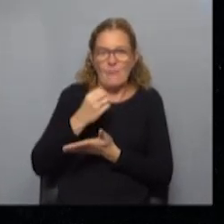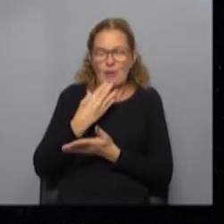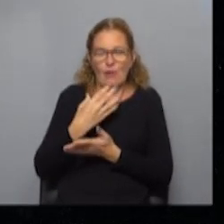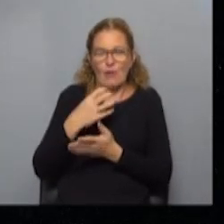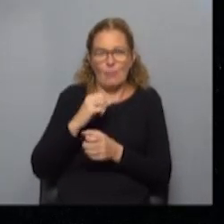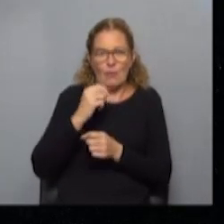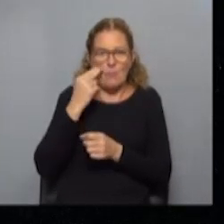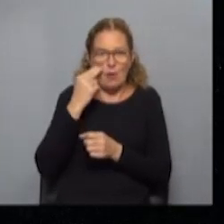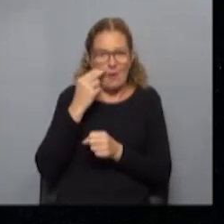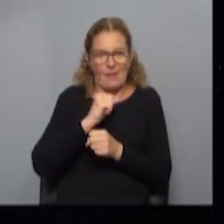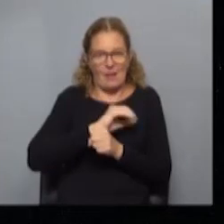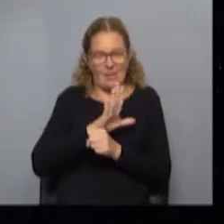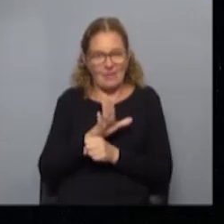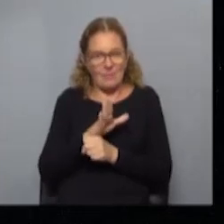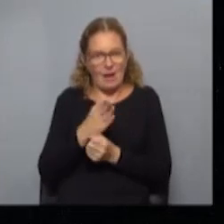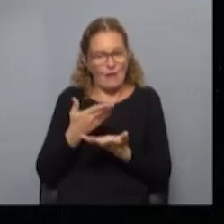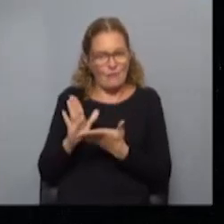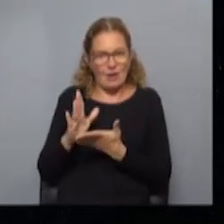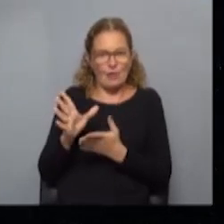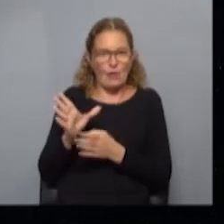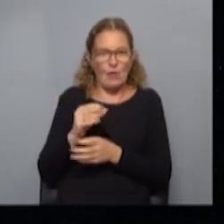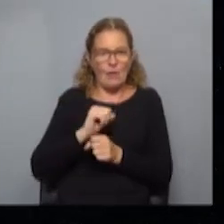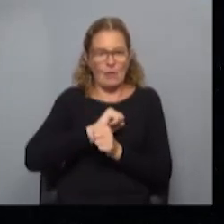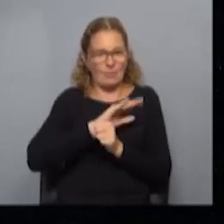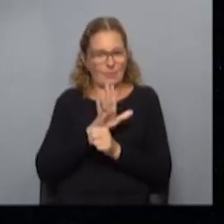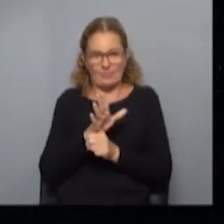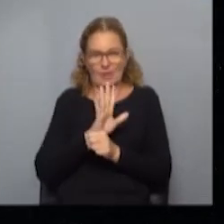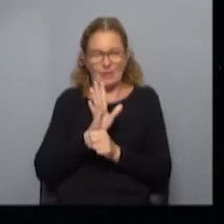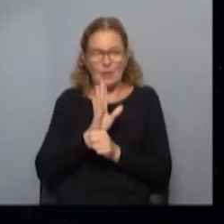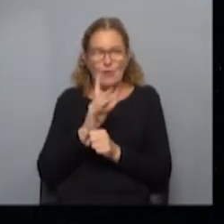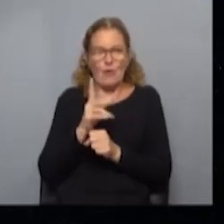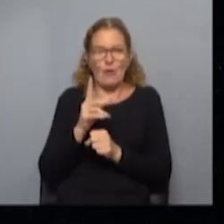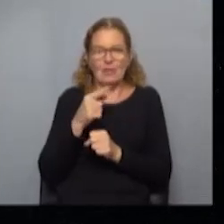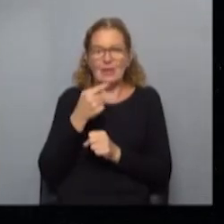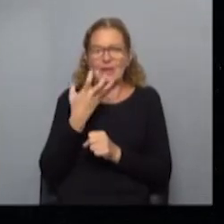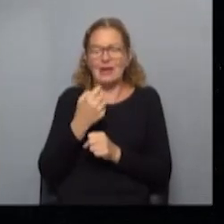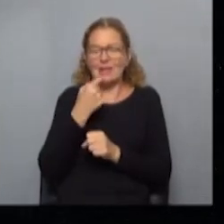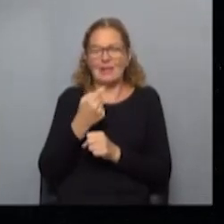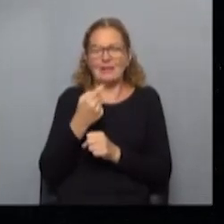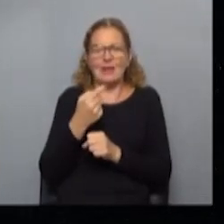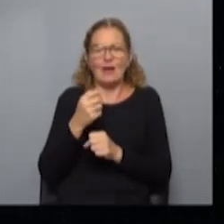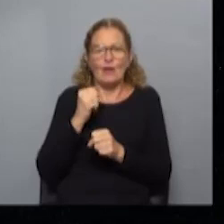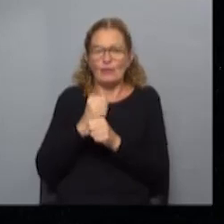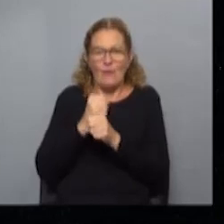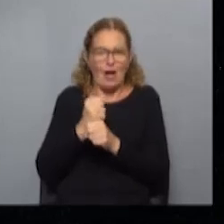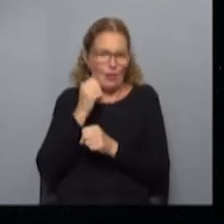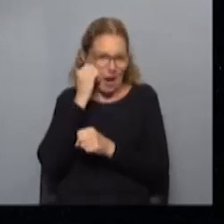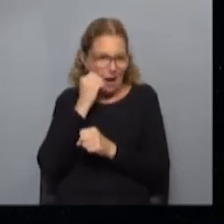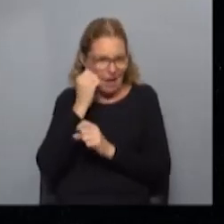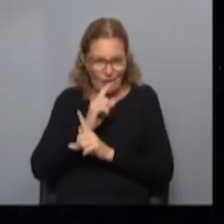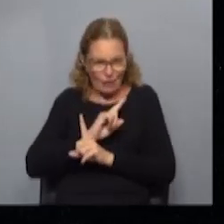marco de la pandemia la pandemia no justifica todo no justifica tener a los trabajadores en negro no justifica